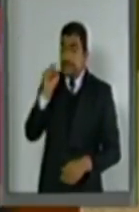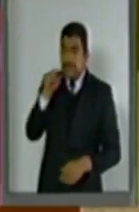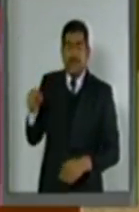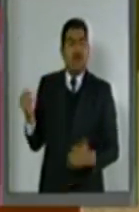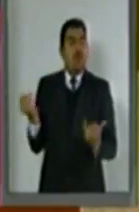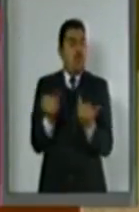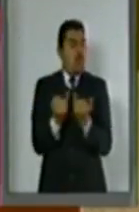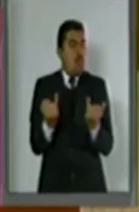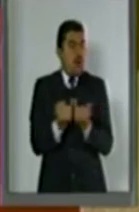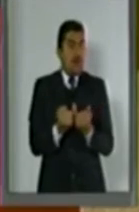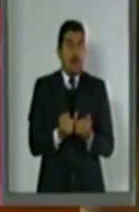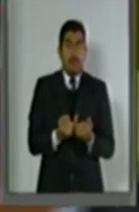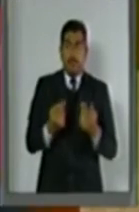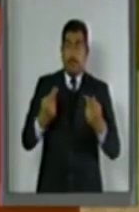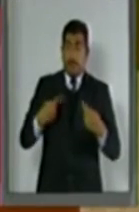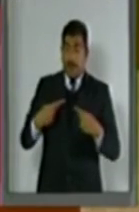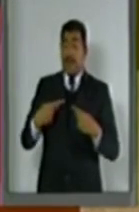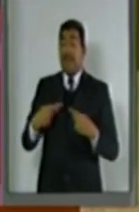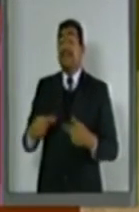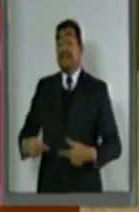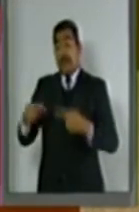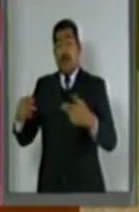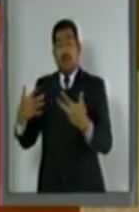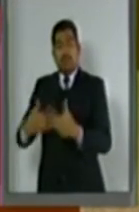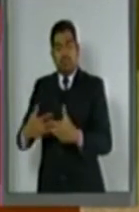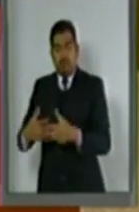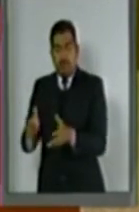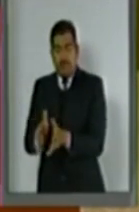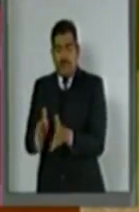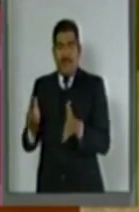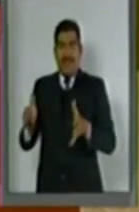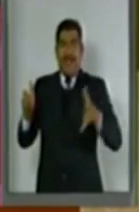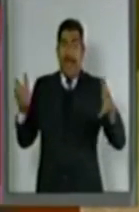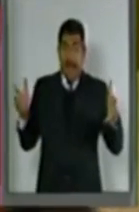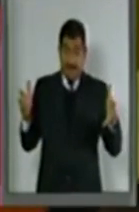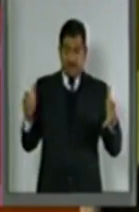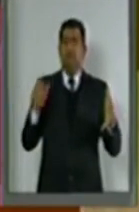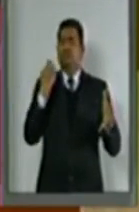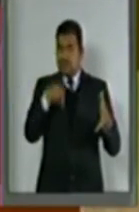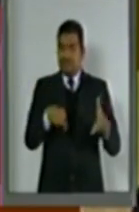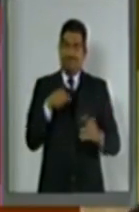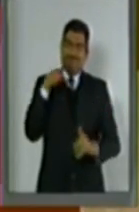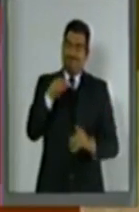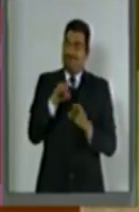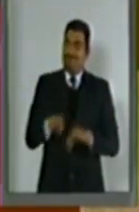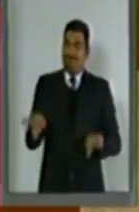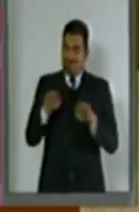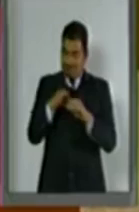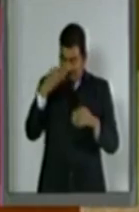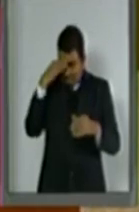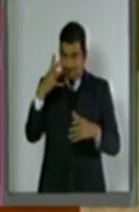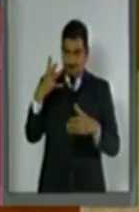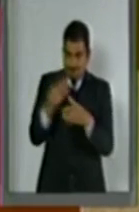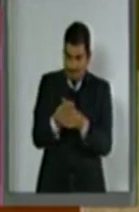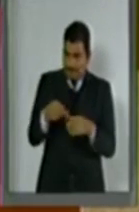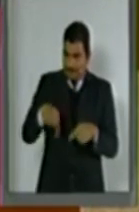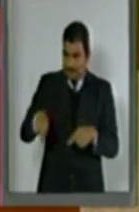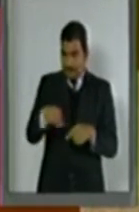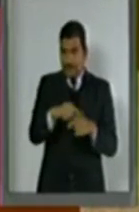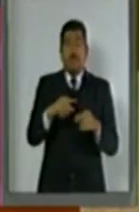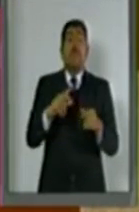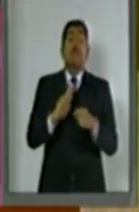Las pequeñas, medianas y microempresas son consideradas como el elemento fundamental de la economía interna de los países,